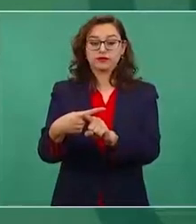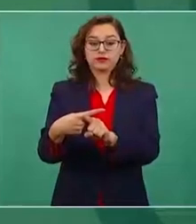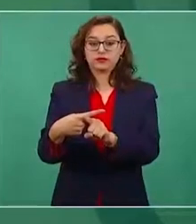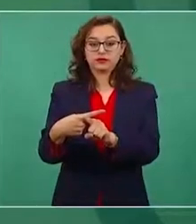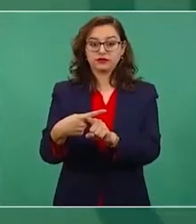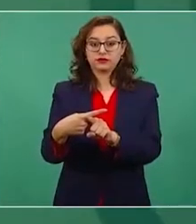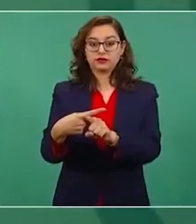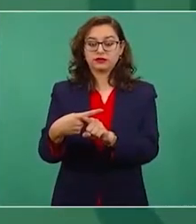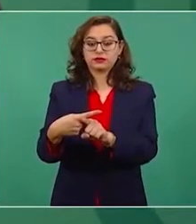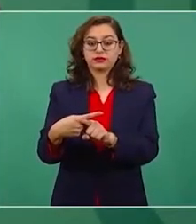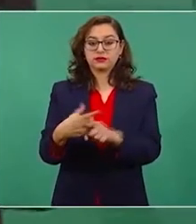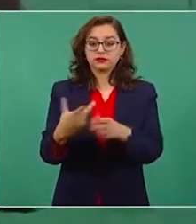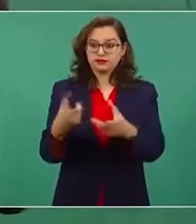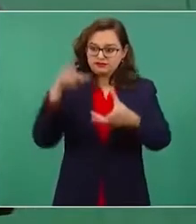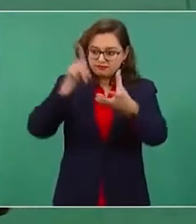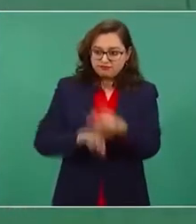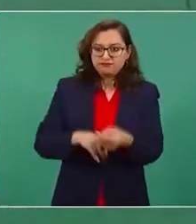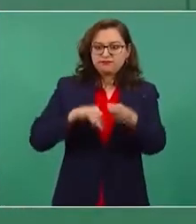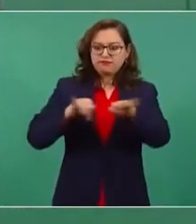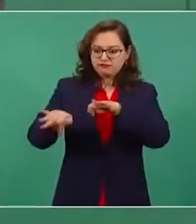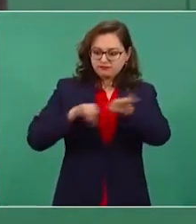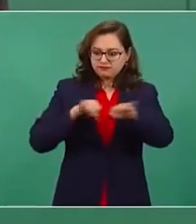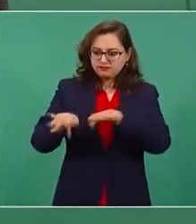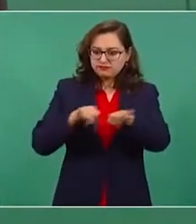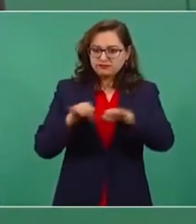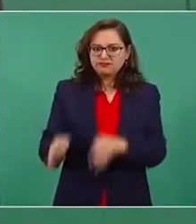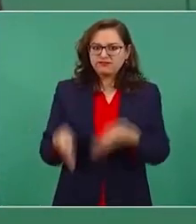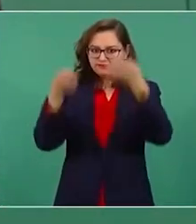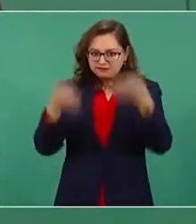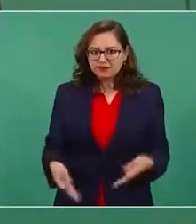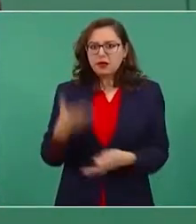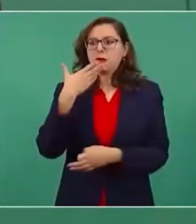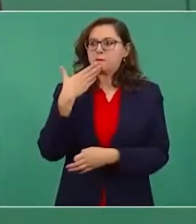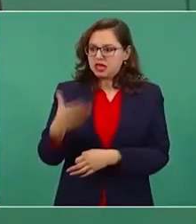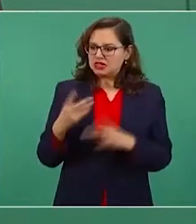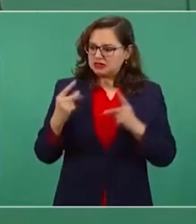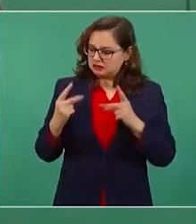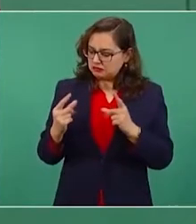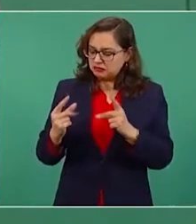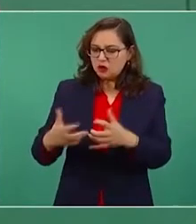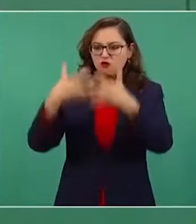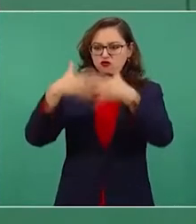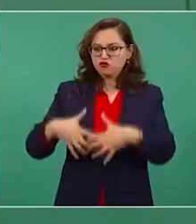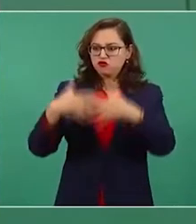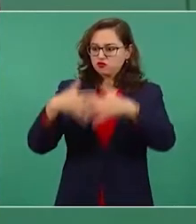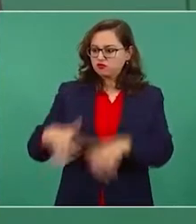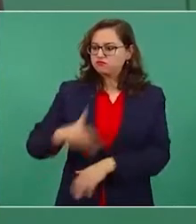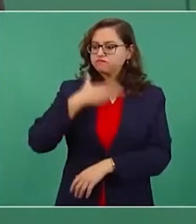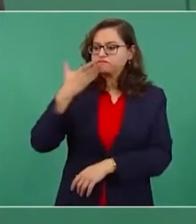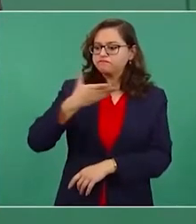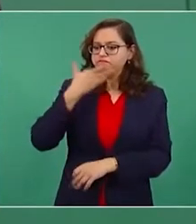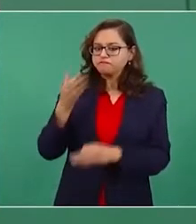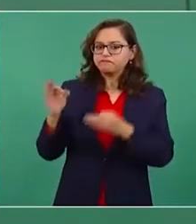Fortalecer la operación y dejarlas bien, porque